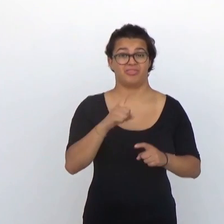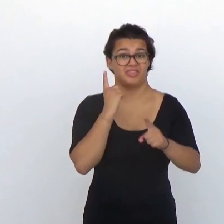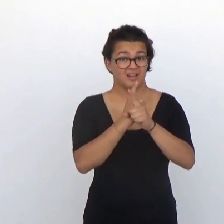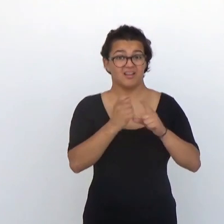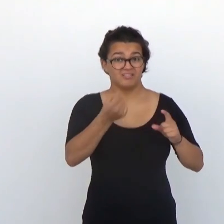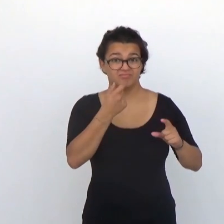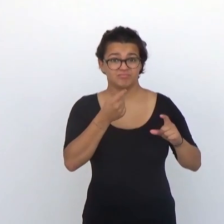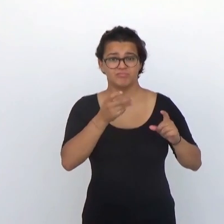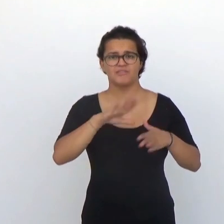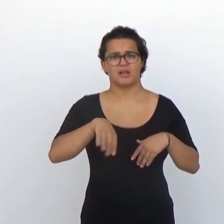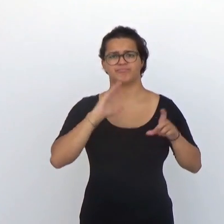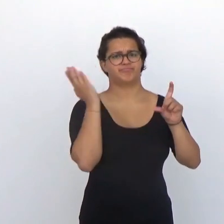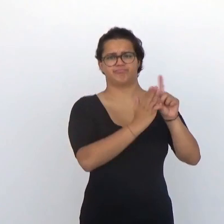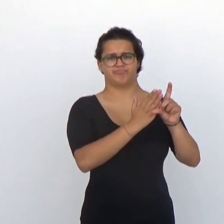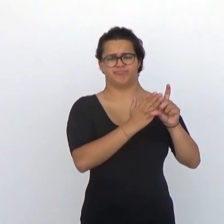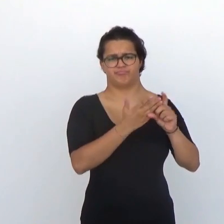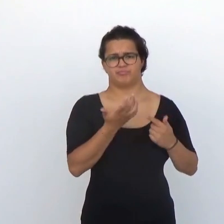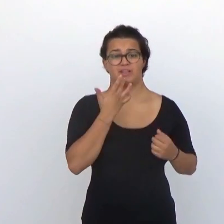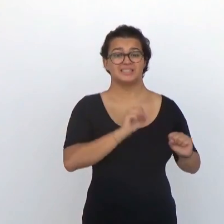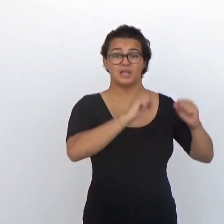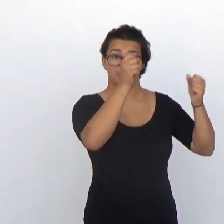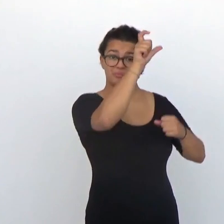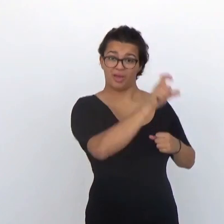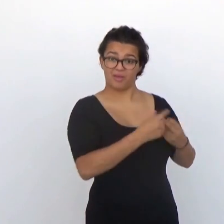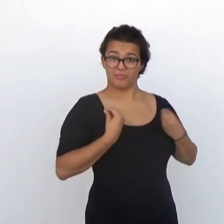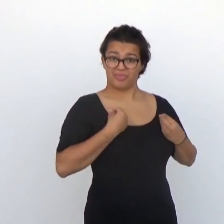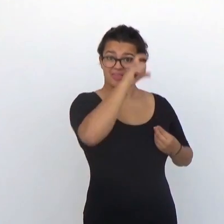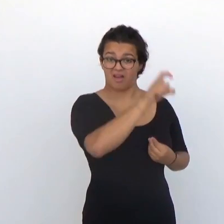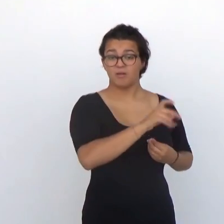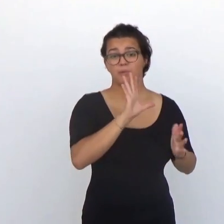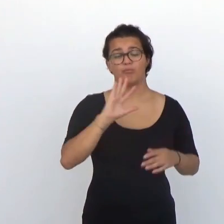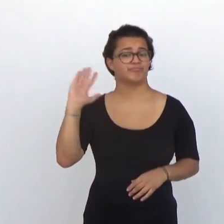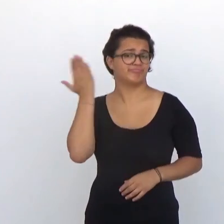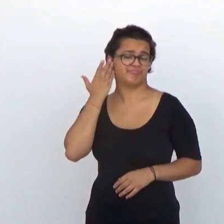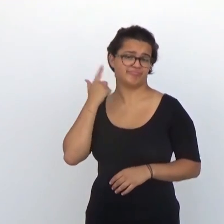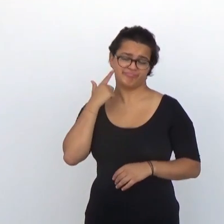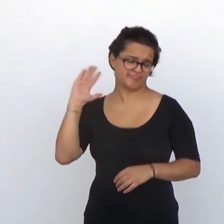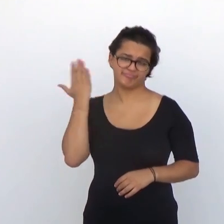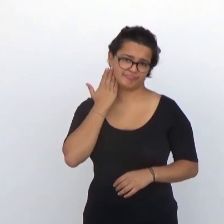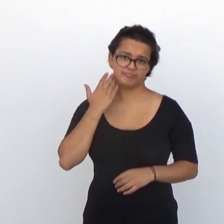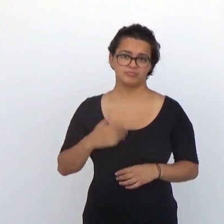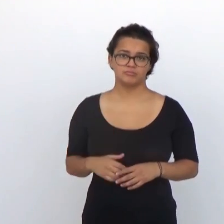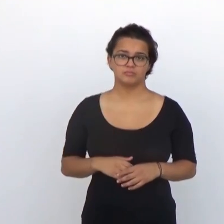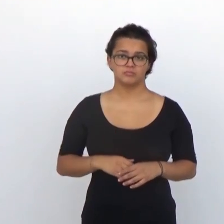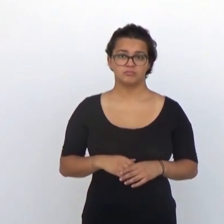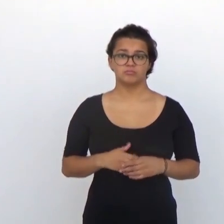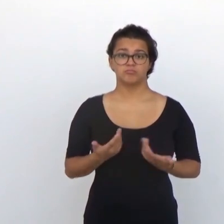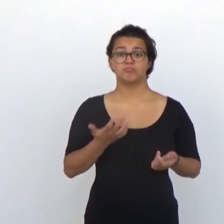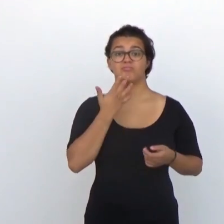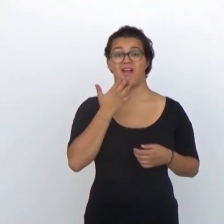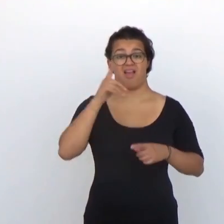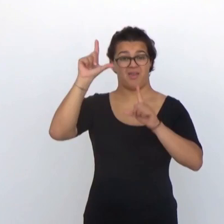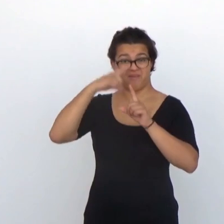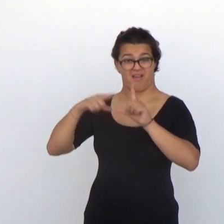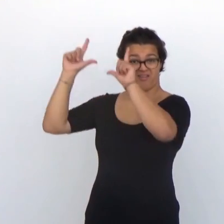necesarios para salvar la vida del paciente pero que pueden resultar tóxicos para el oído. A la derecha tenemos la cóclea de tres